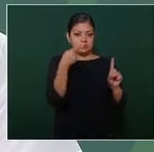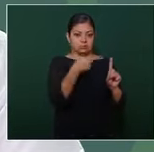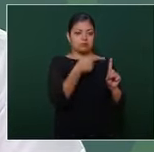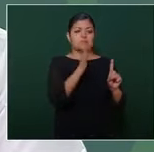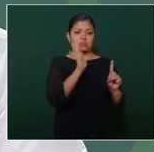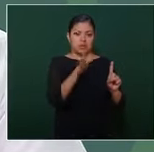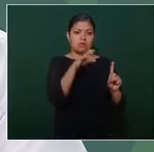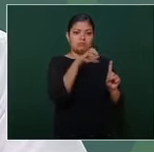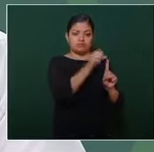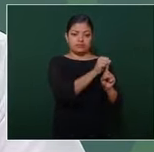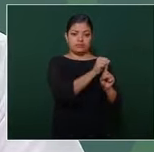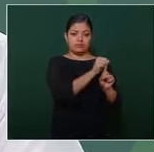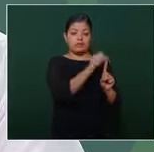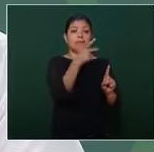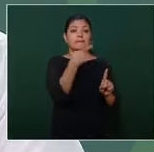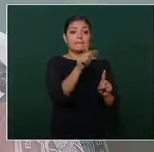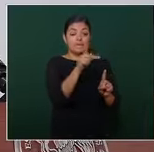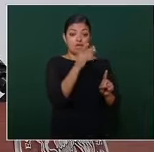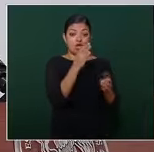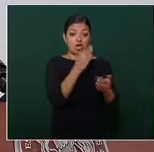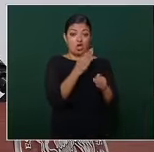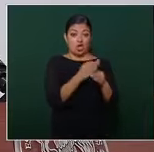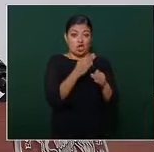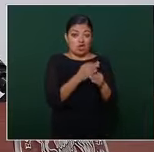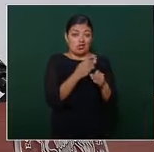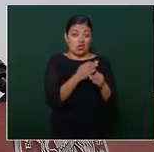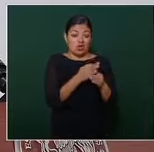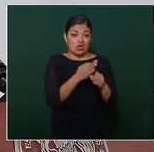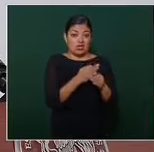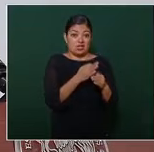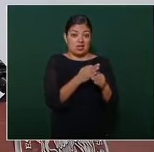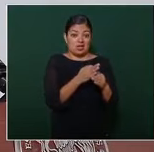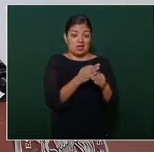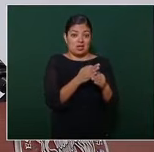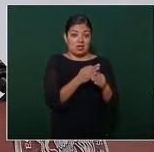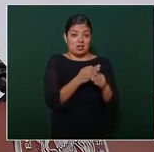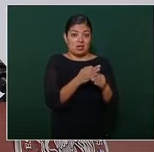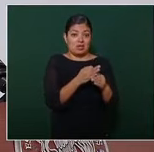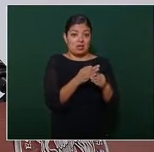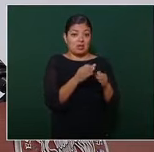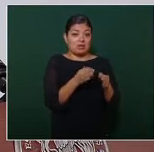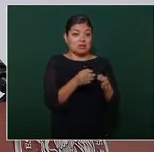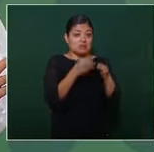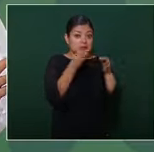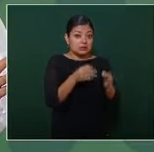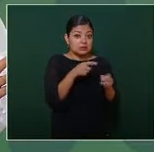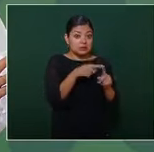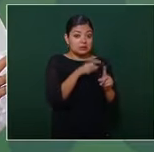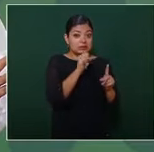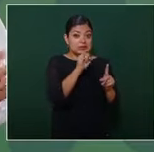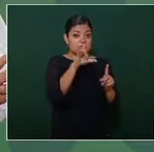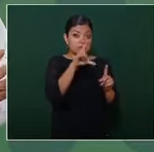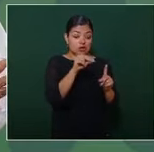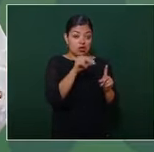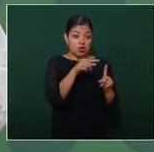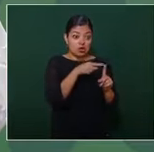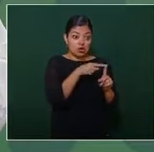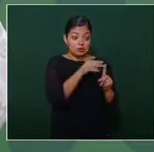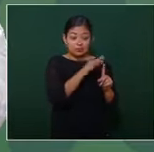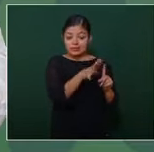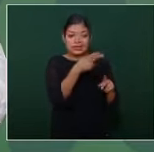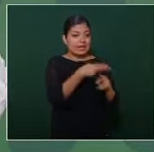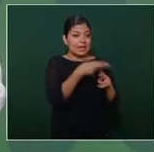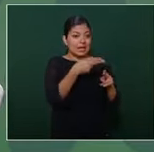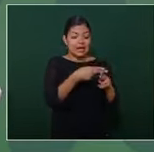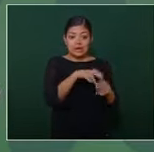detenida pero que hasta el momento que hasta el momento no se tiene la certeza de su participación en los hechos hasta que no se agote la